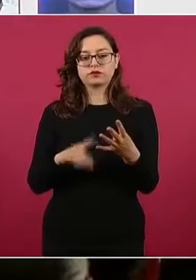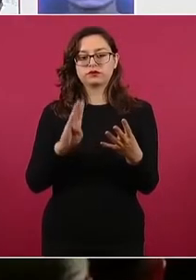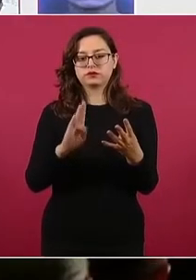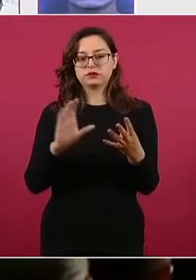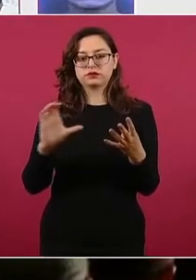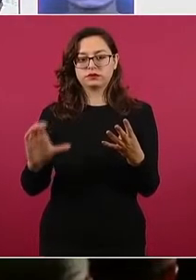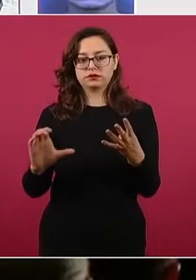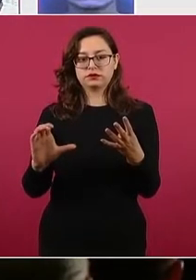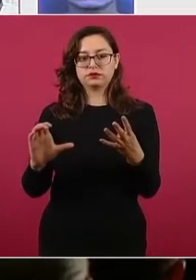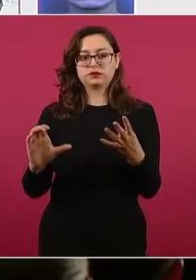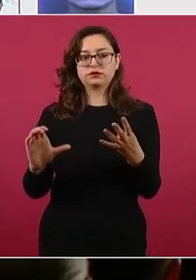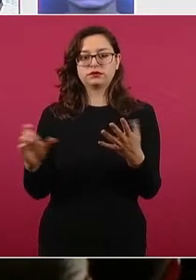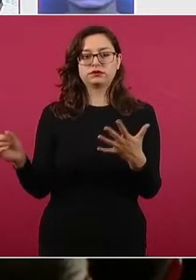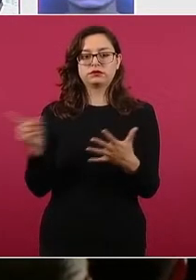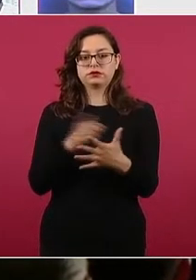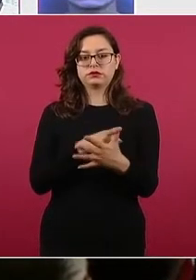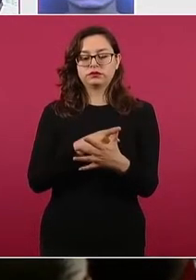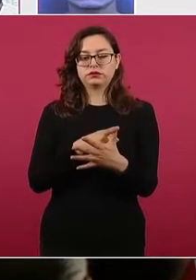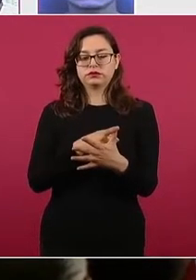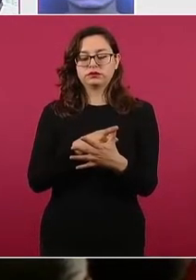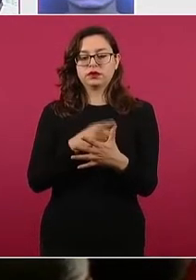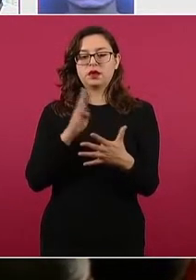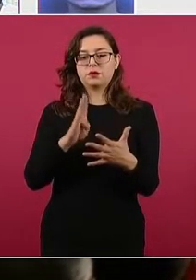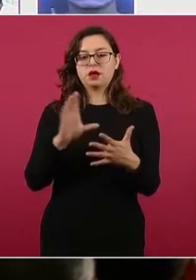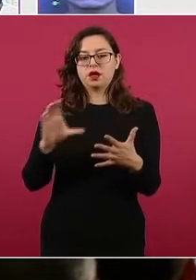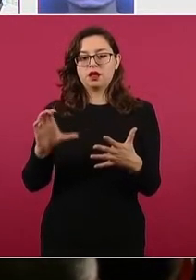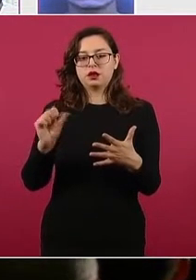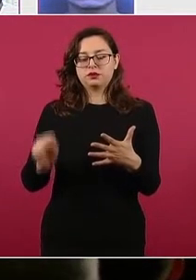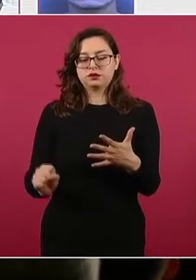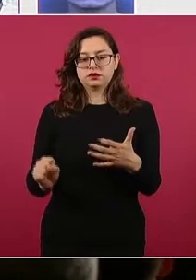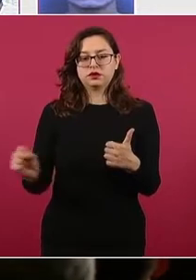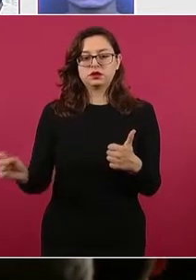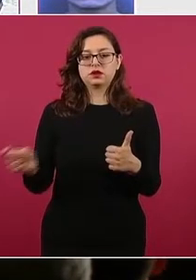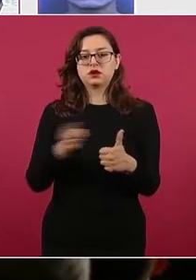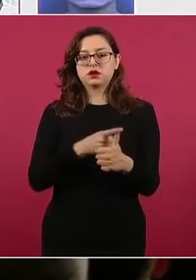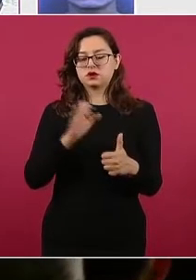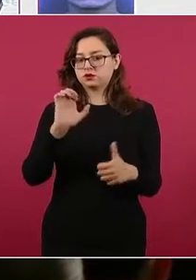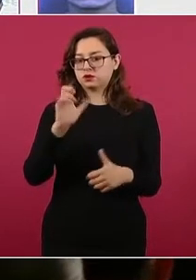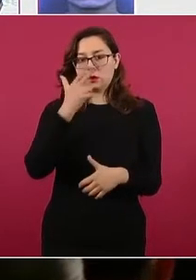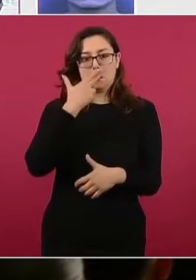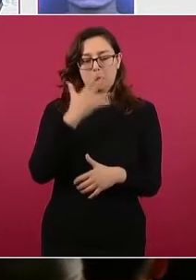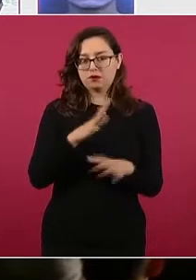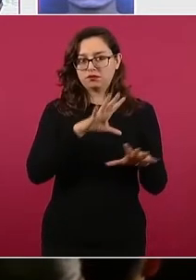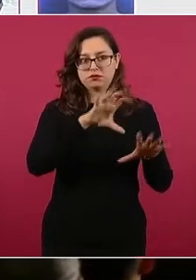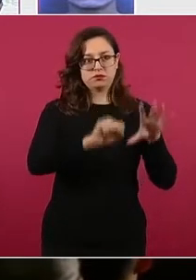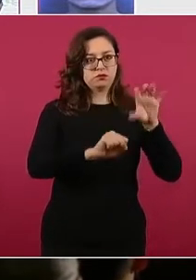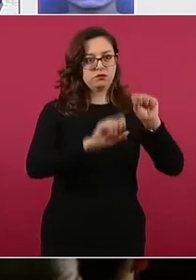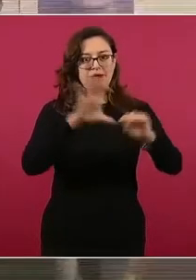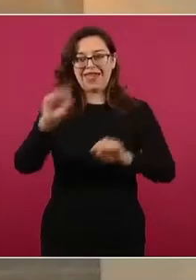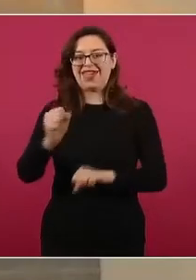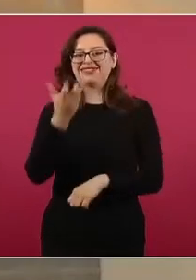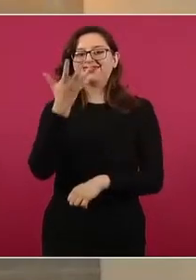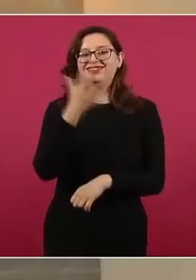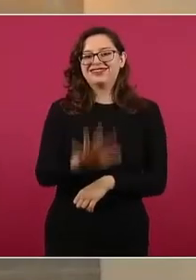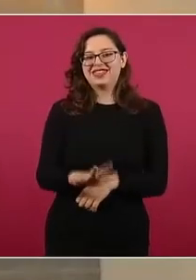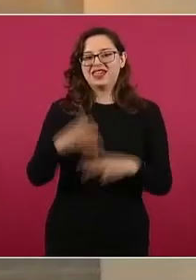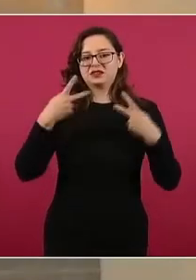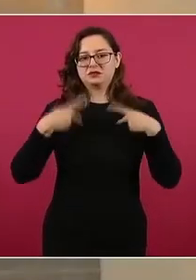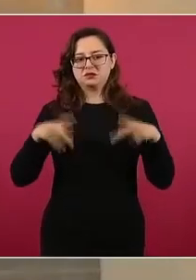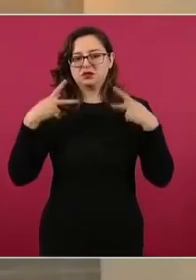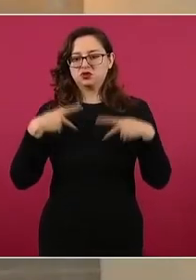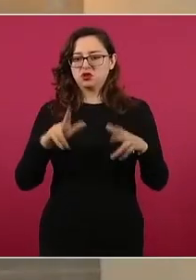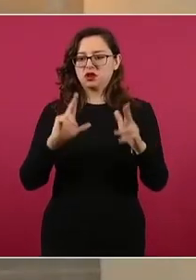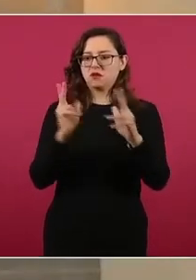Baja California, es el caso de Baja California Sur y es el caso de Chihuahua, dando un total de 10 detenidos y un